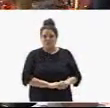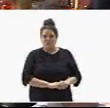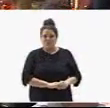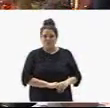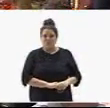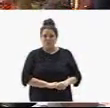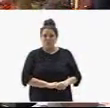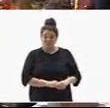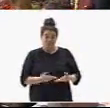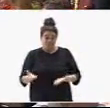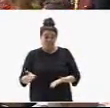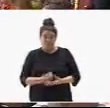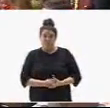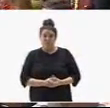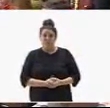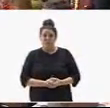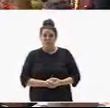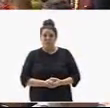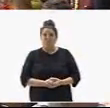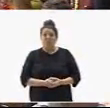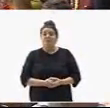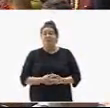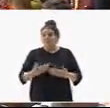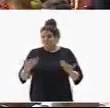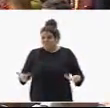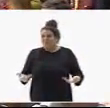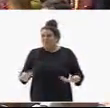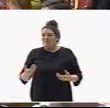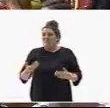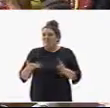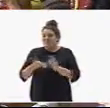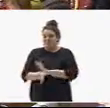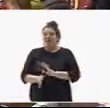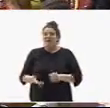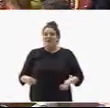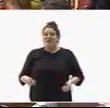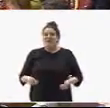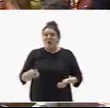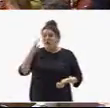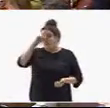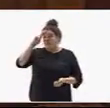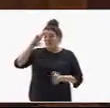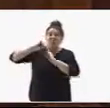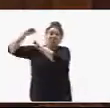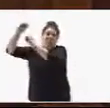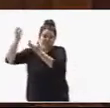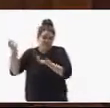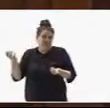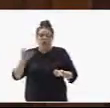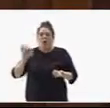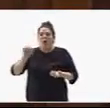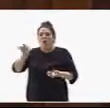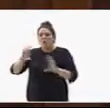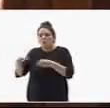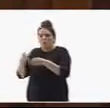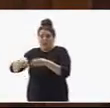Cuando quiera, señora Santana. Depender de la estabilidad que le otorga el Partido Popular tanto aquí